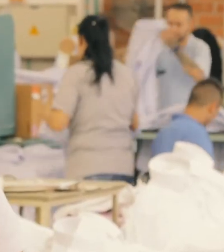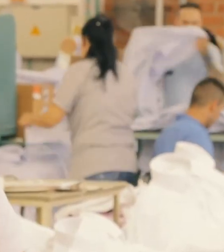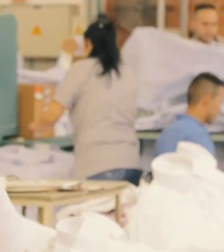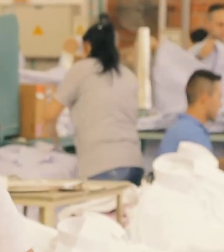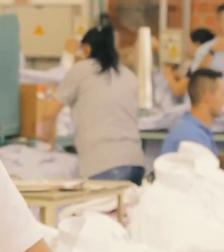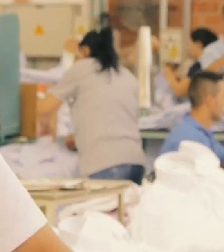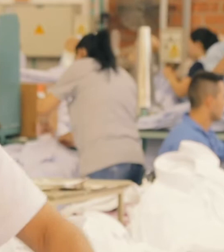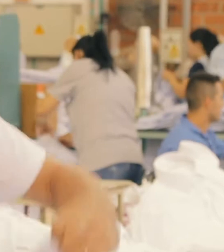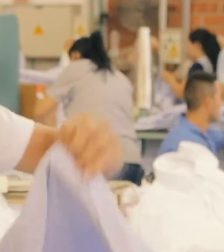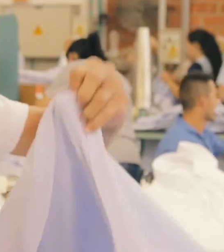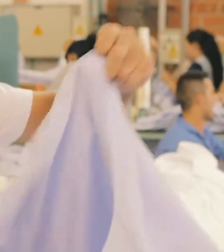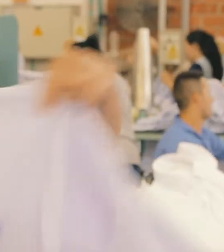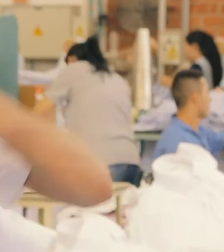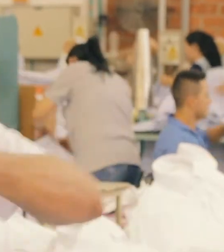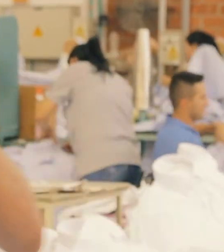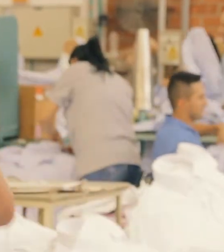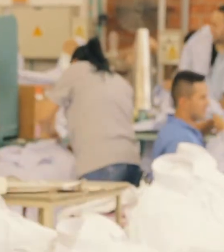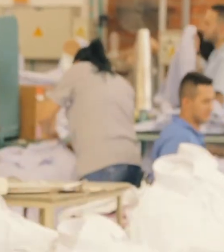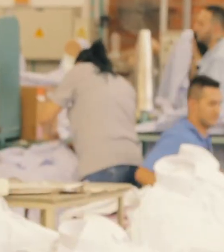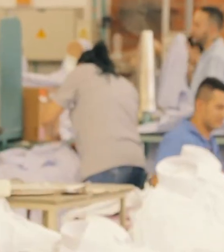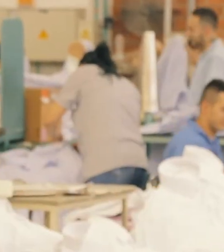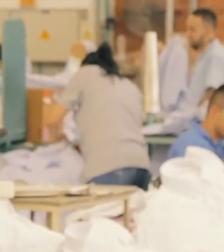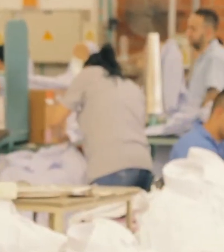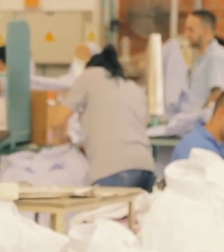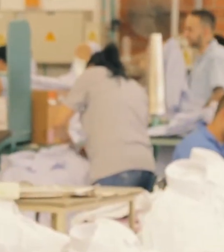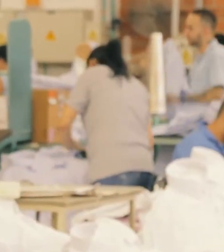Ya me he acostumbrado a este espacio de trabajo.